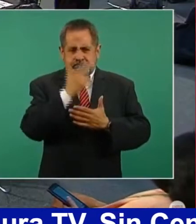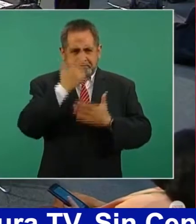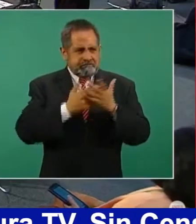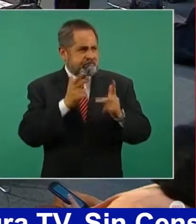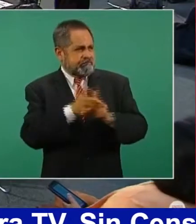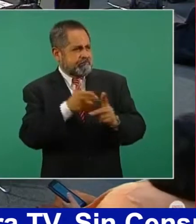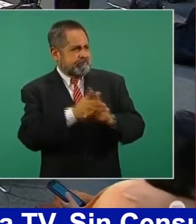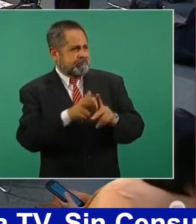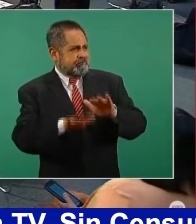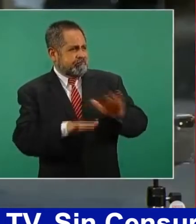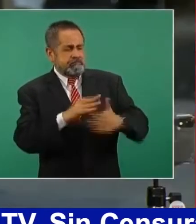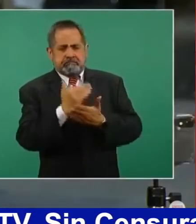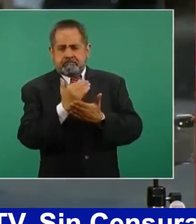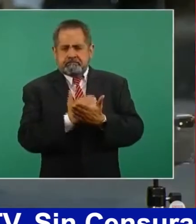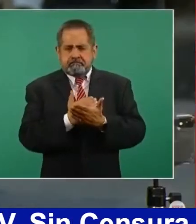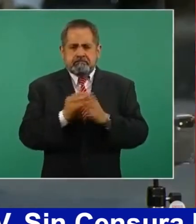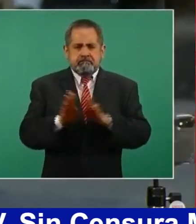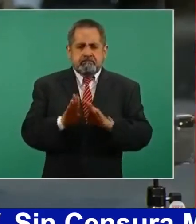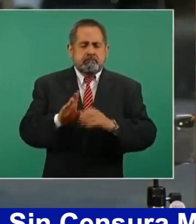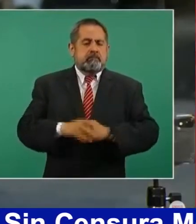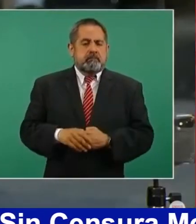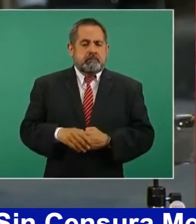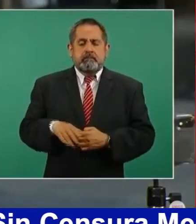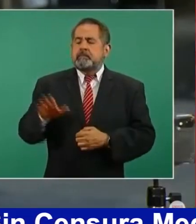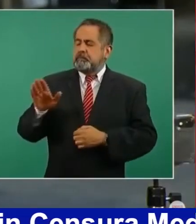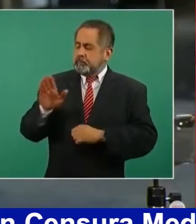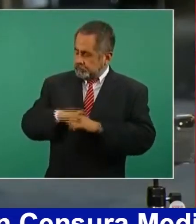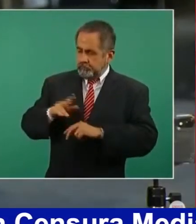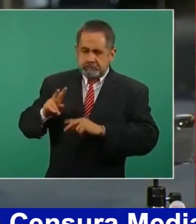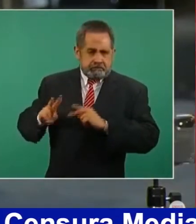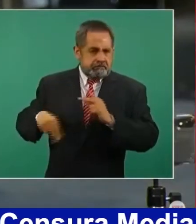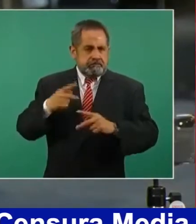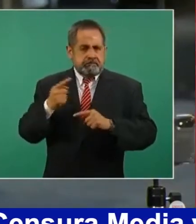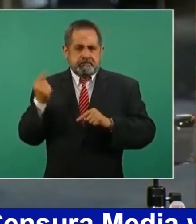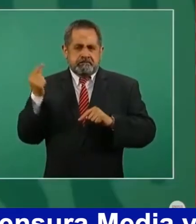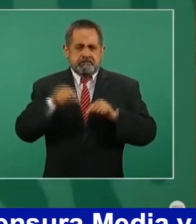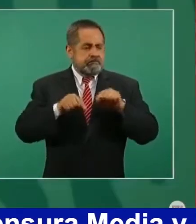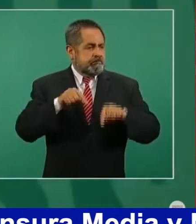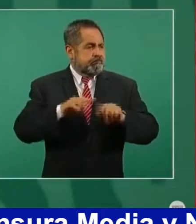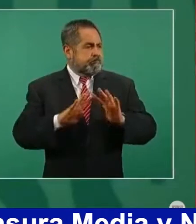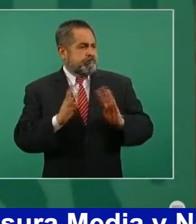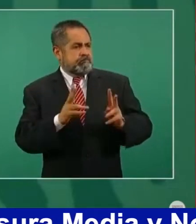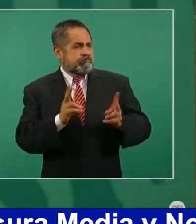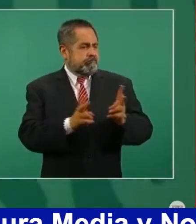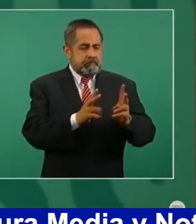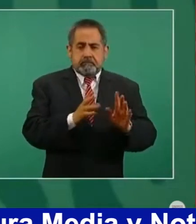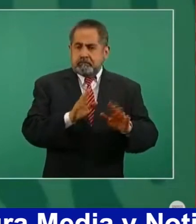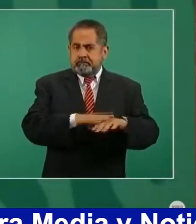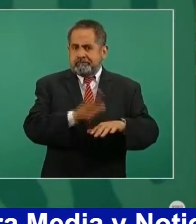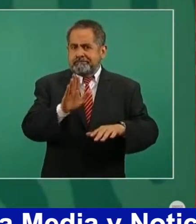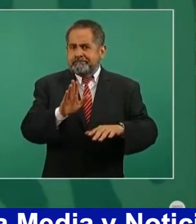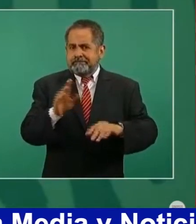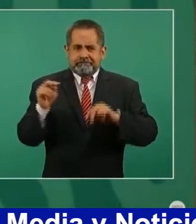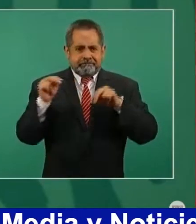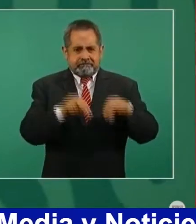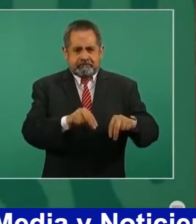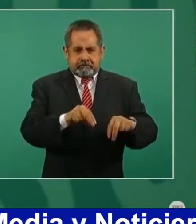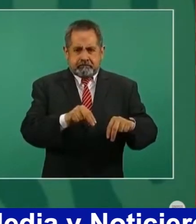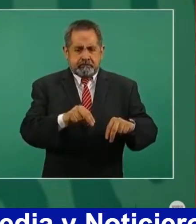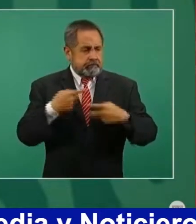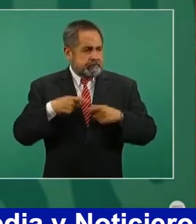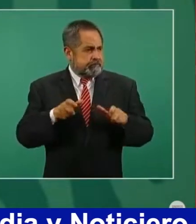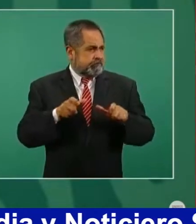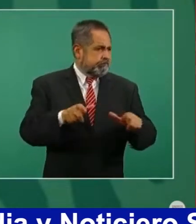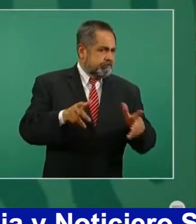homicidio, los índices de violencia? Más presencia, aún con lo que ya se ha desplegado, vamos a